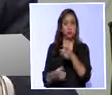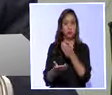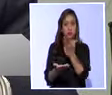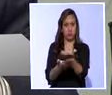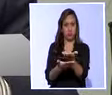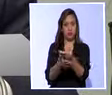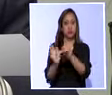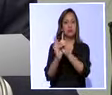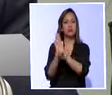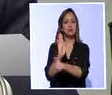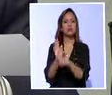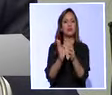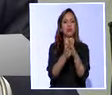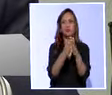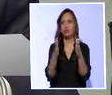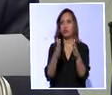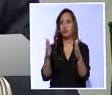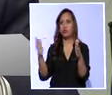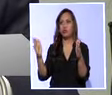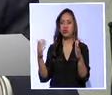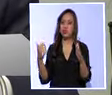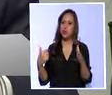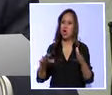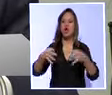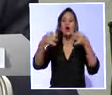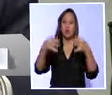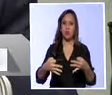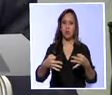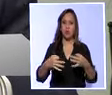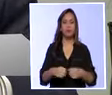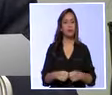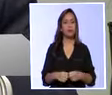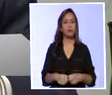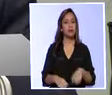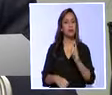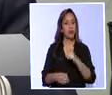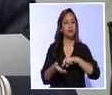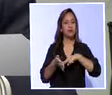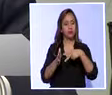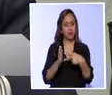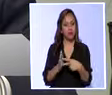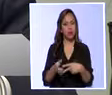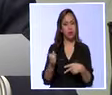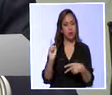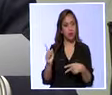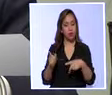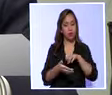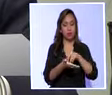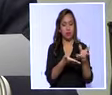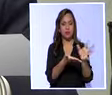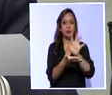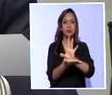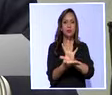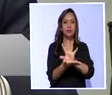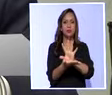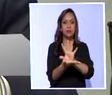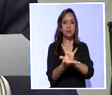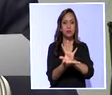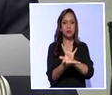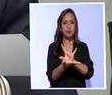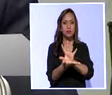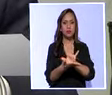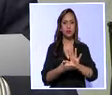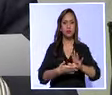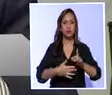cree que todos los plazos se han cumplido. Es una demostración clara de que esta Asamblea ha